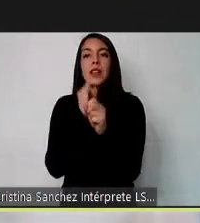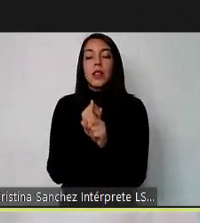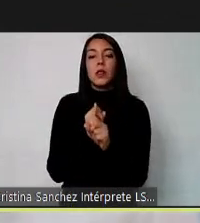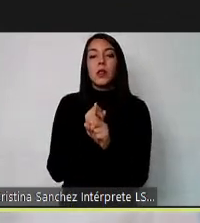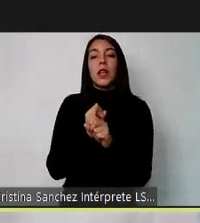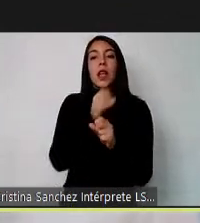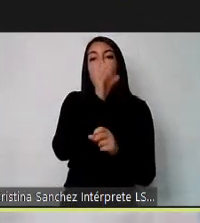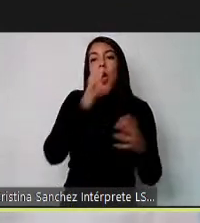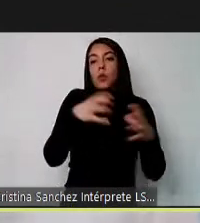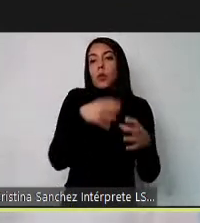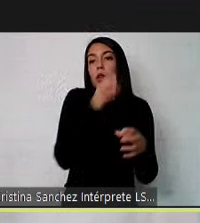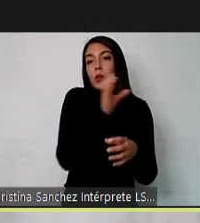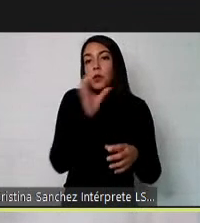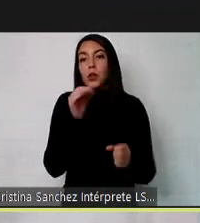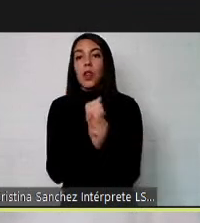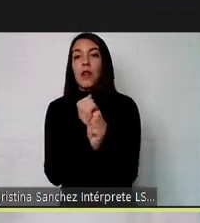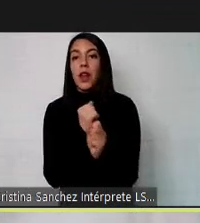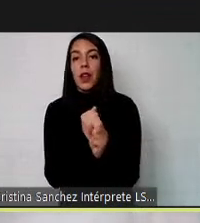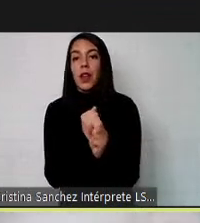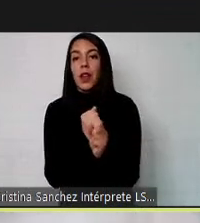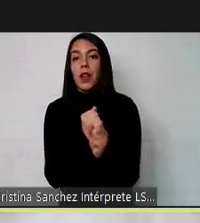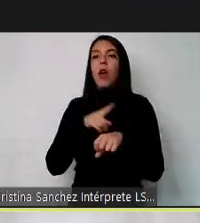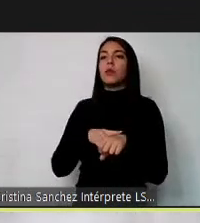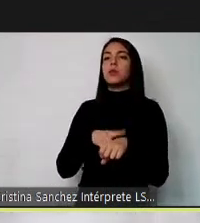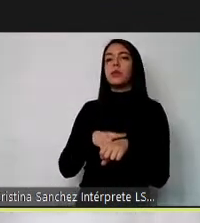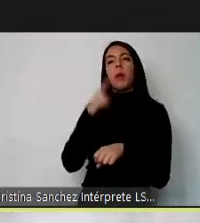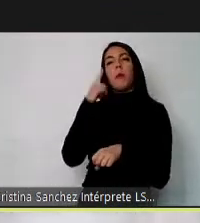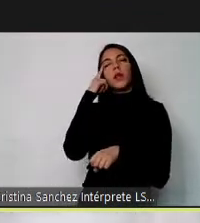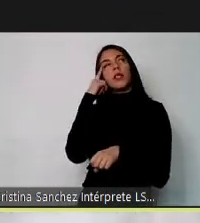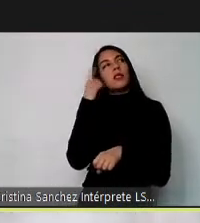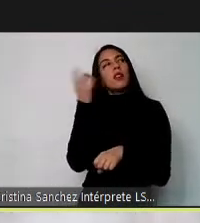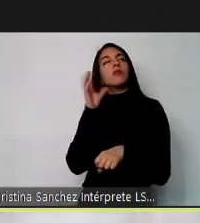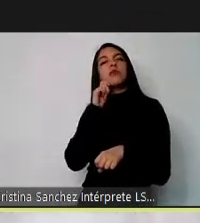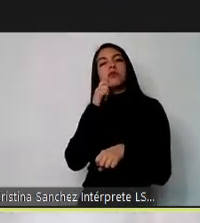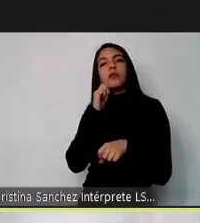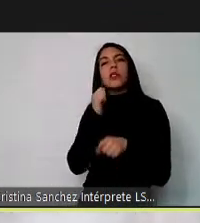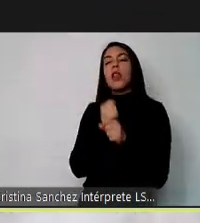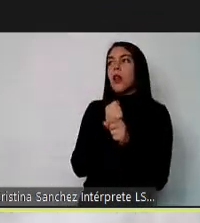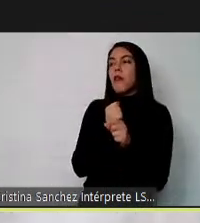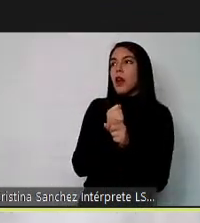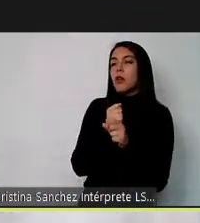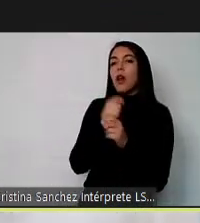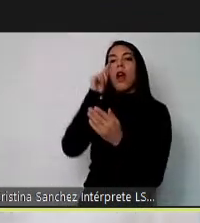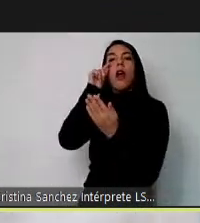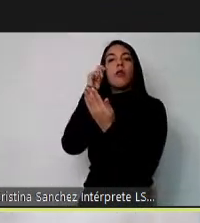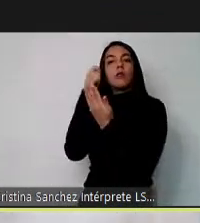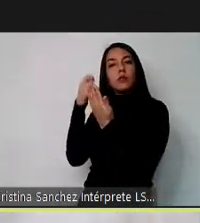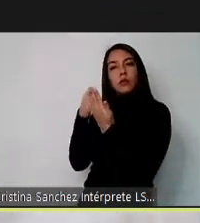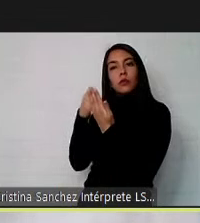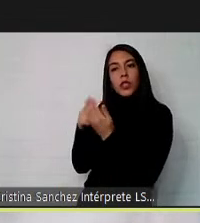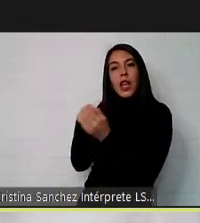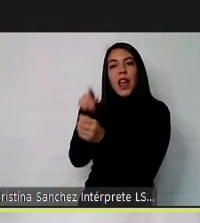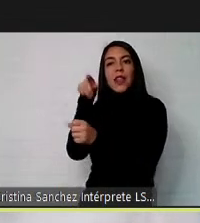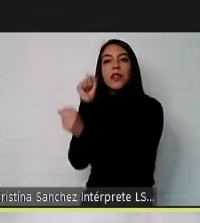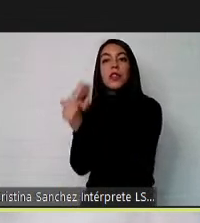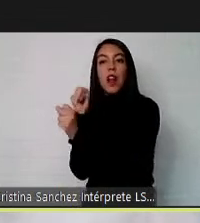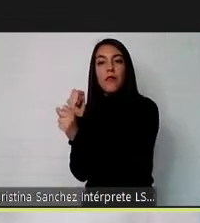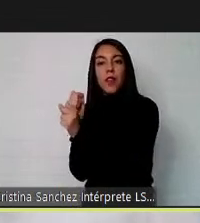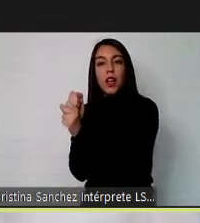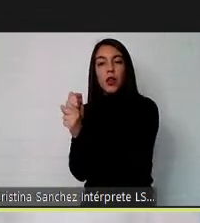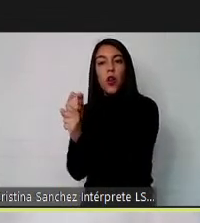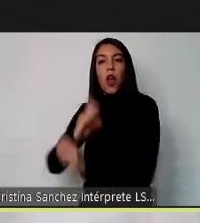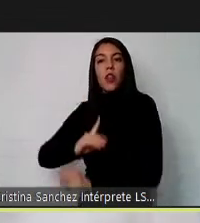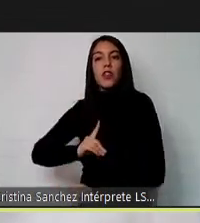se han dado el tiempo de poder pensar sobre el trabajo y reconocer que para que ese trabajo se dé en